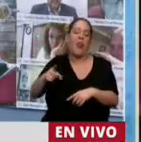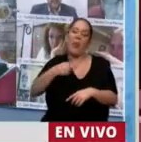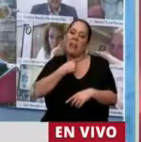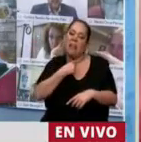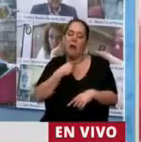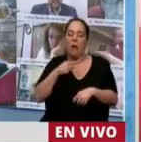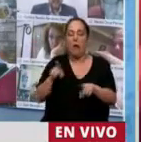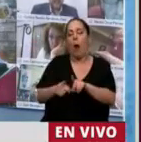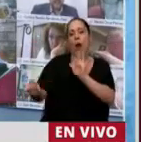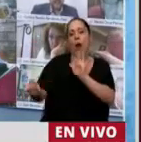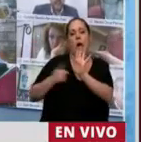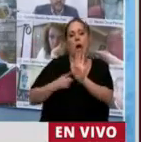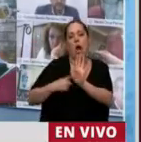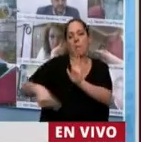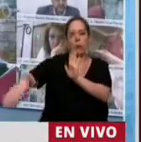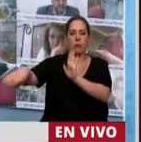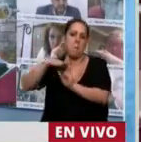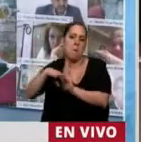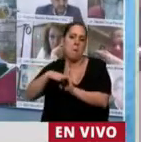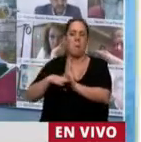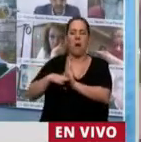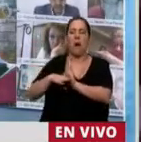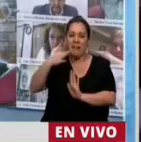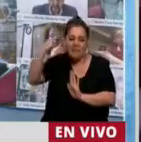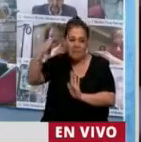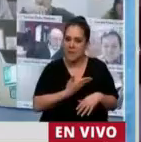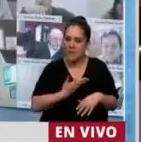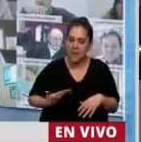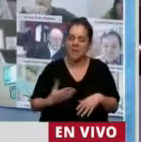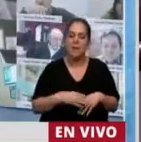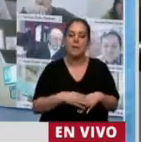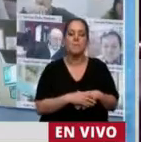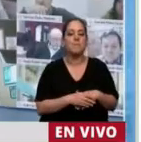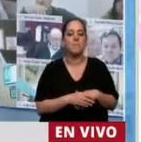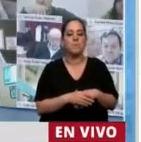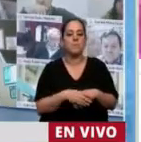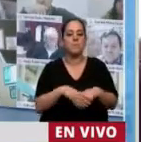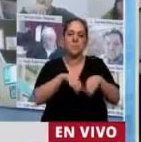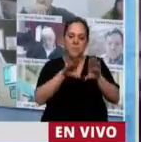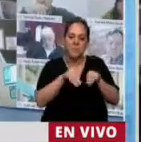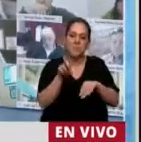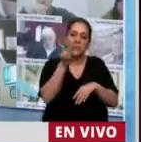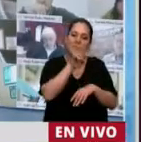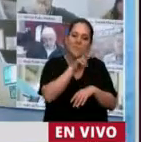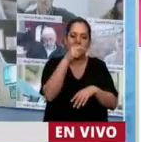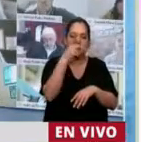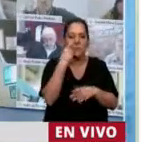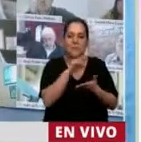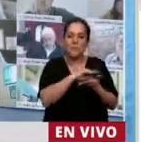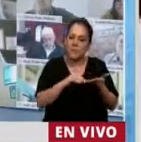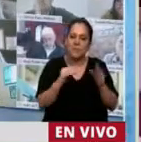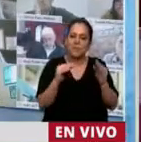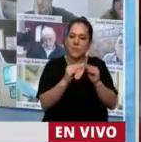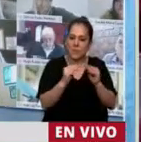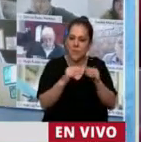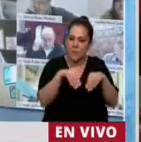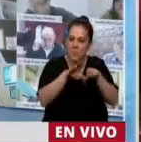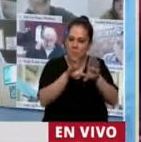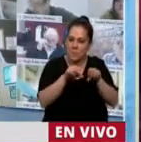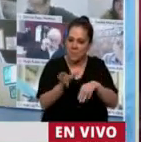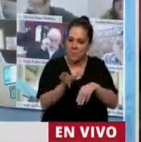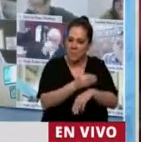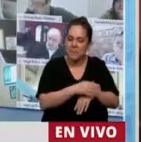que más tienen, para precisamente volcarlo a los que menos tienen, que es un tema que está